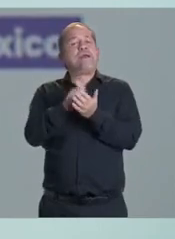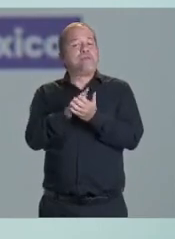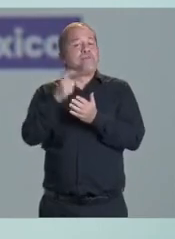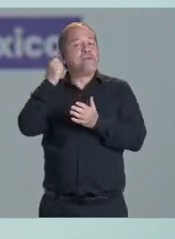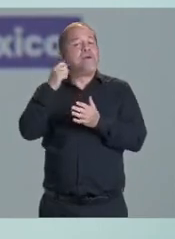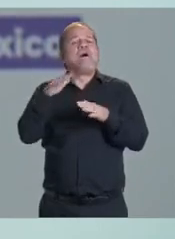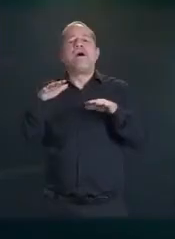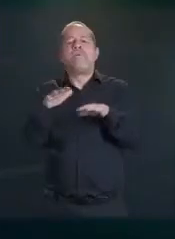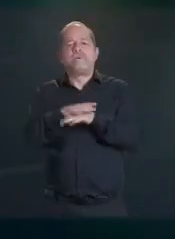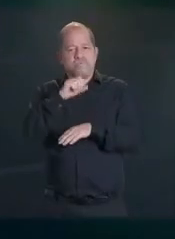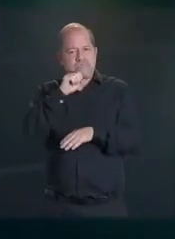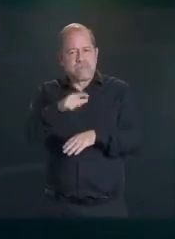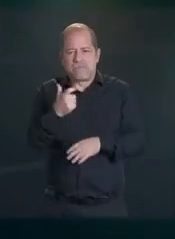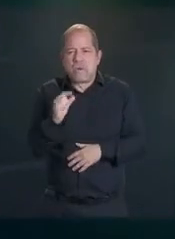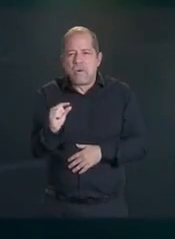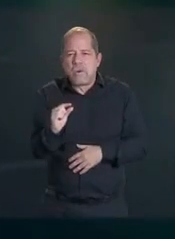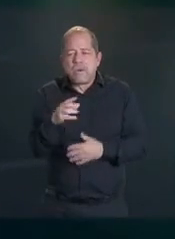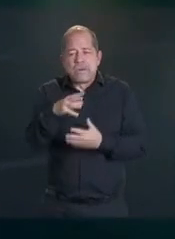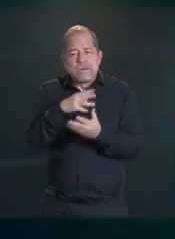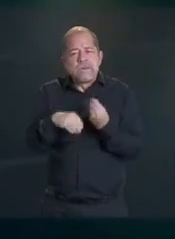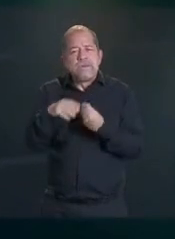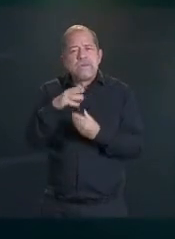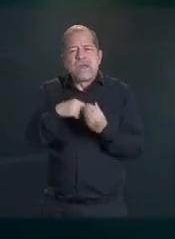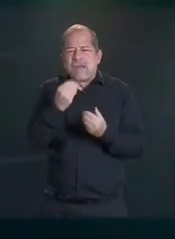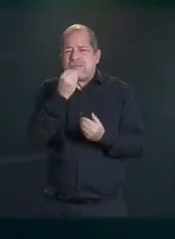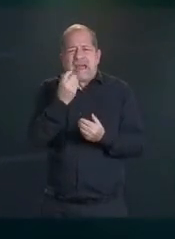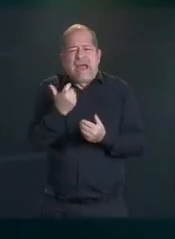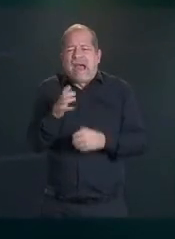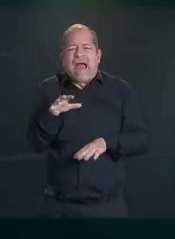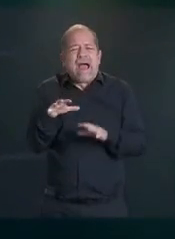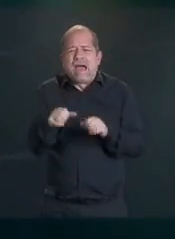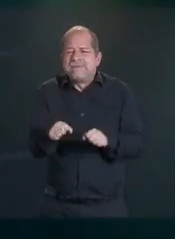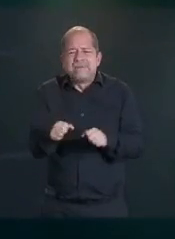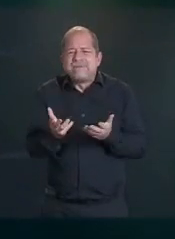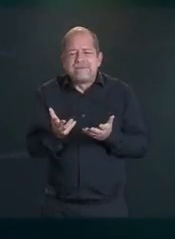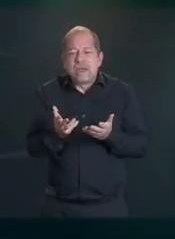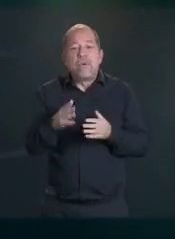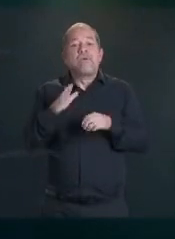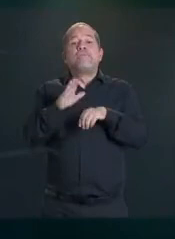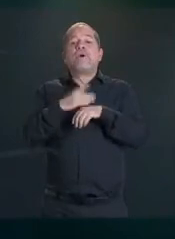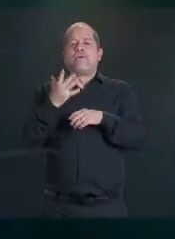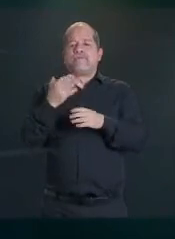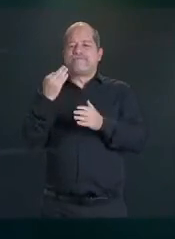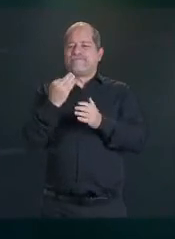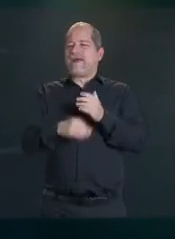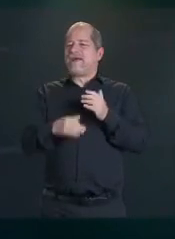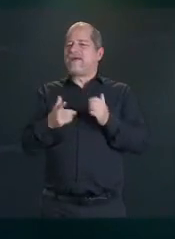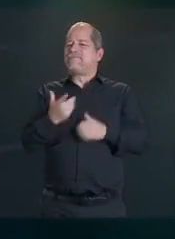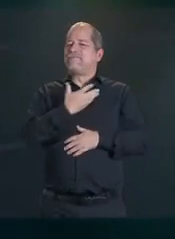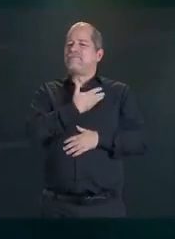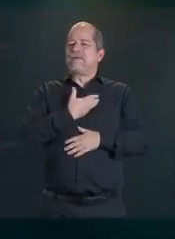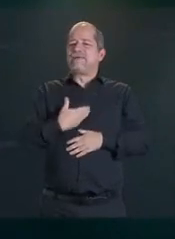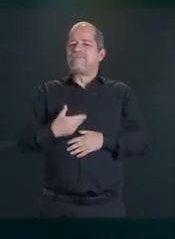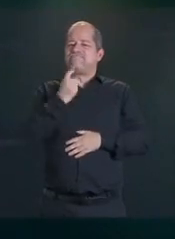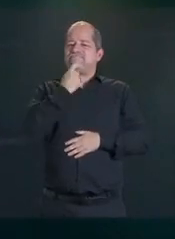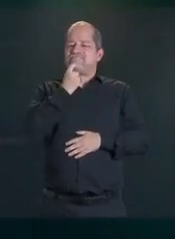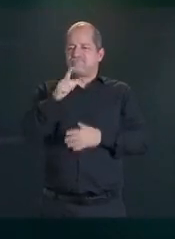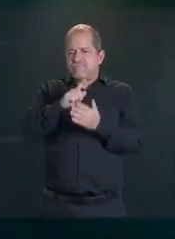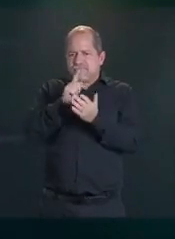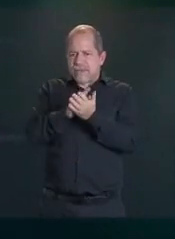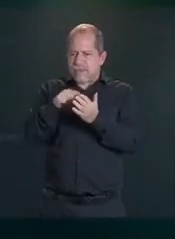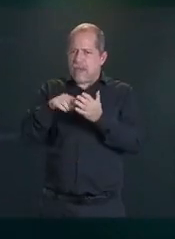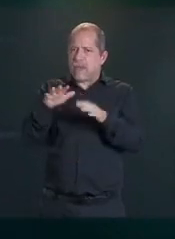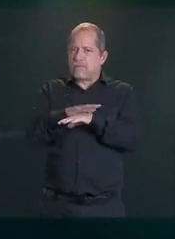hambre. Por primera vez se han recuperado las pensiones en la primera reforma que hizo el presidente López Obrador y ahora con este